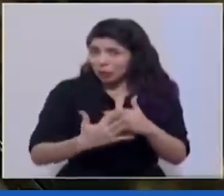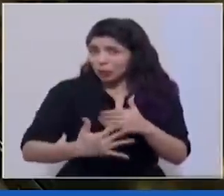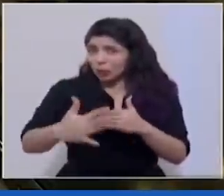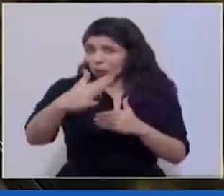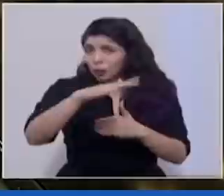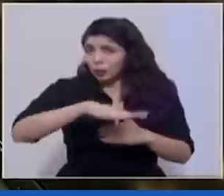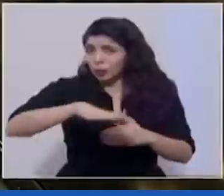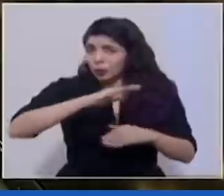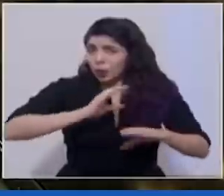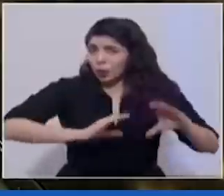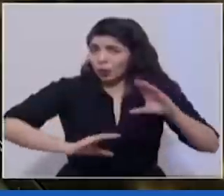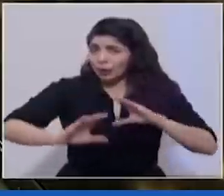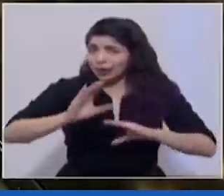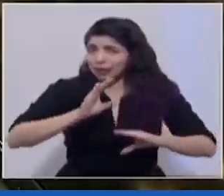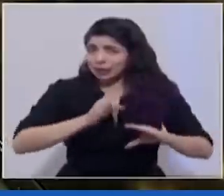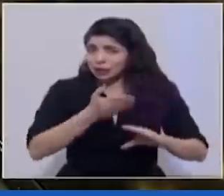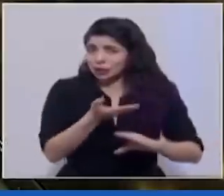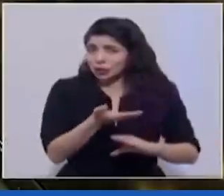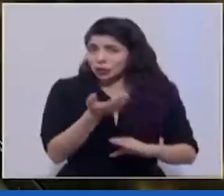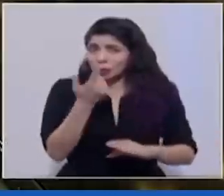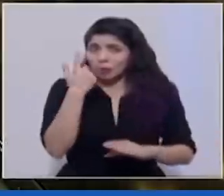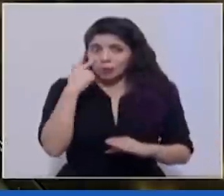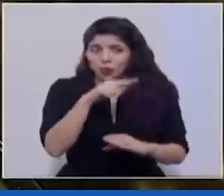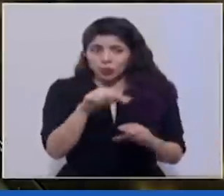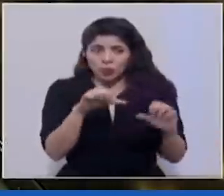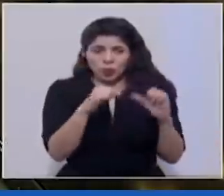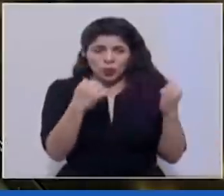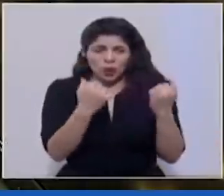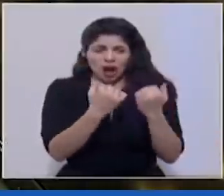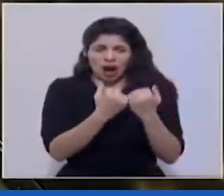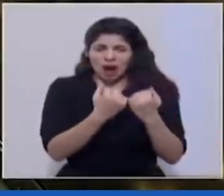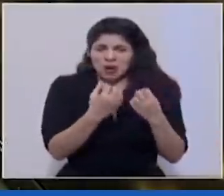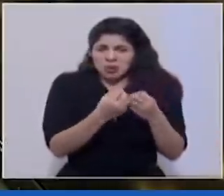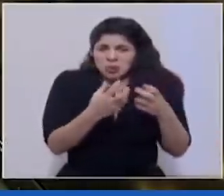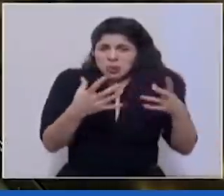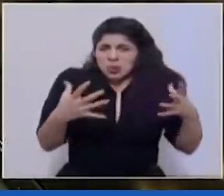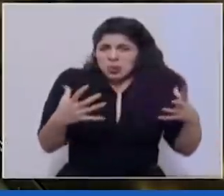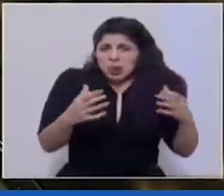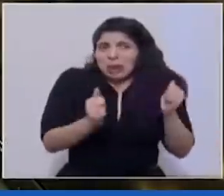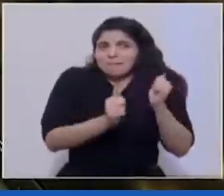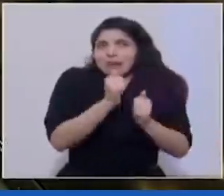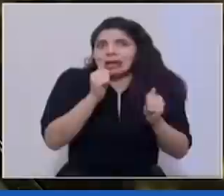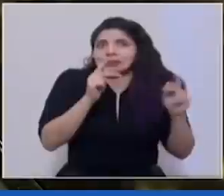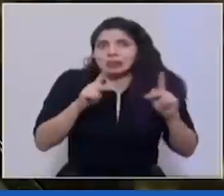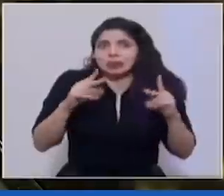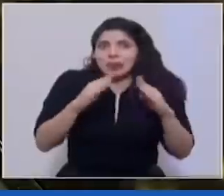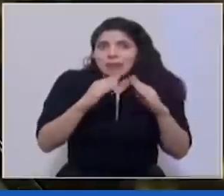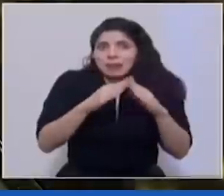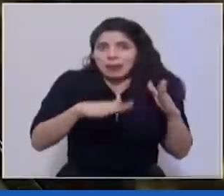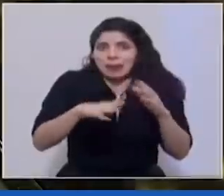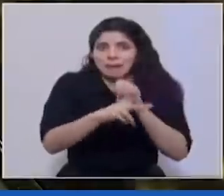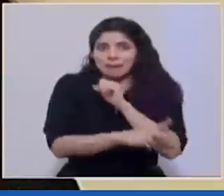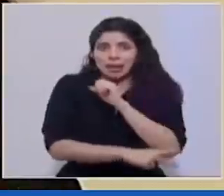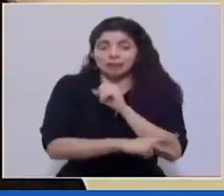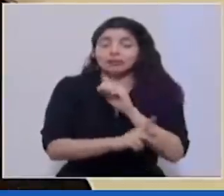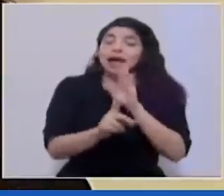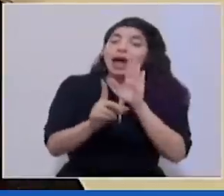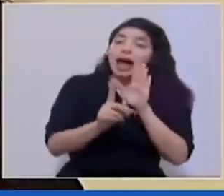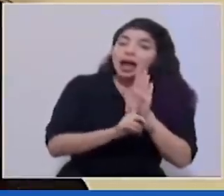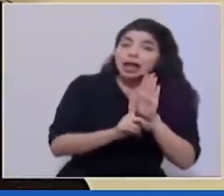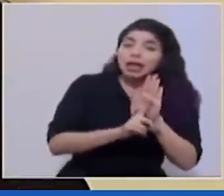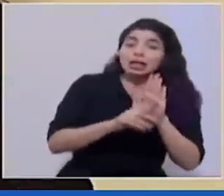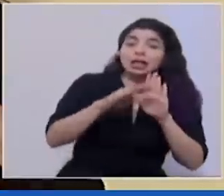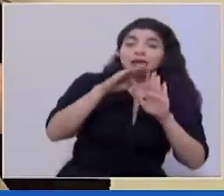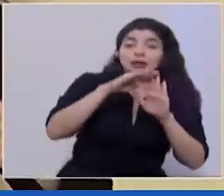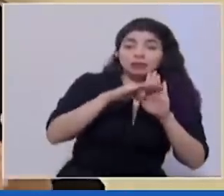sector comercial de esta área tan fuertemente poblada la mayor del país las alertas y también las medidas